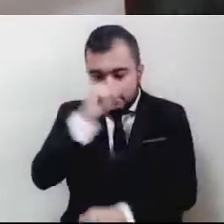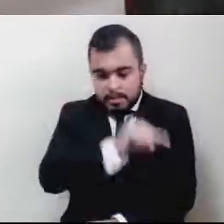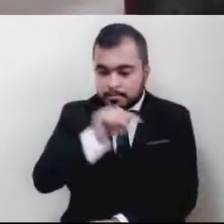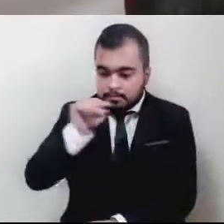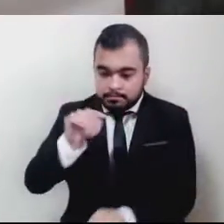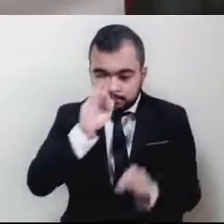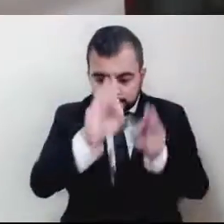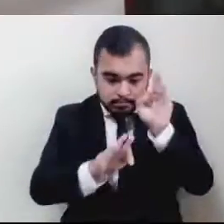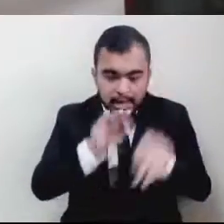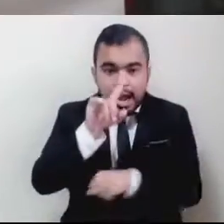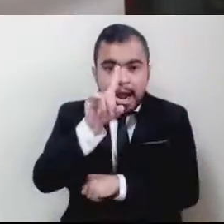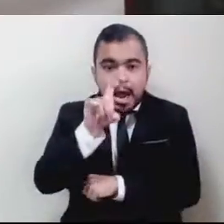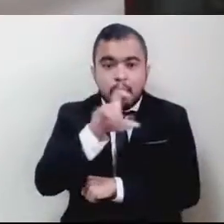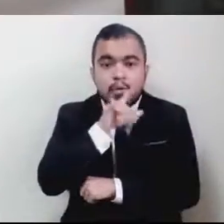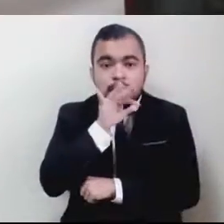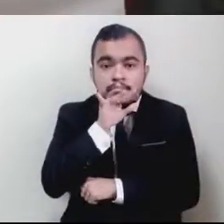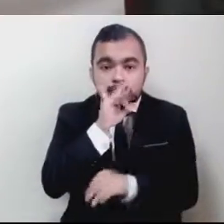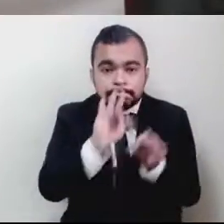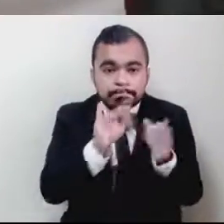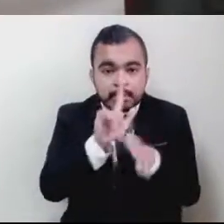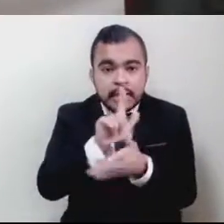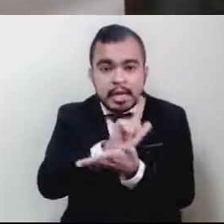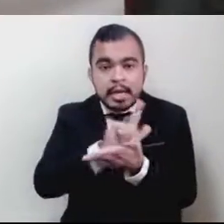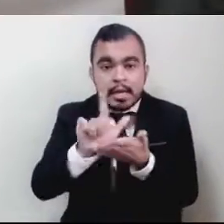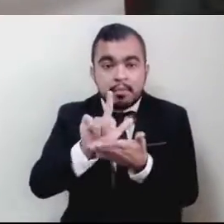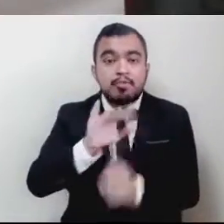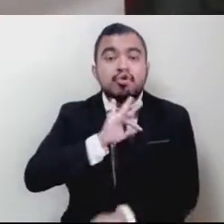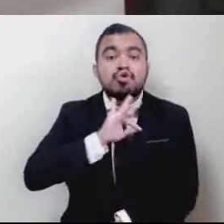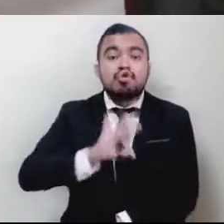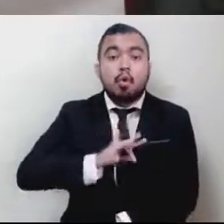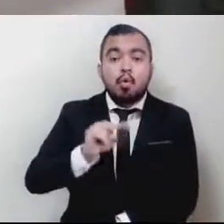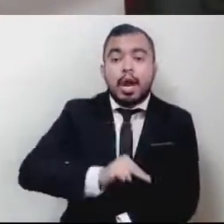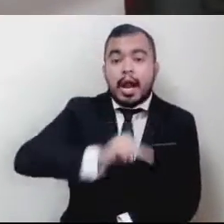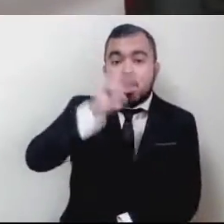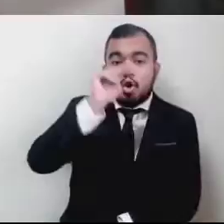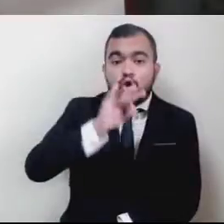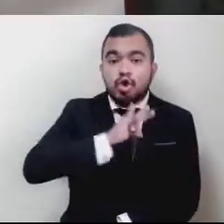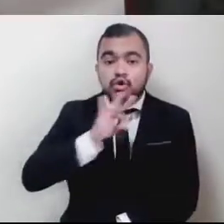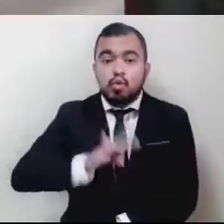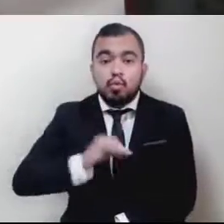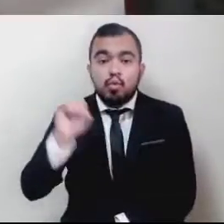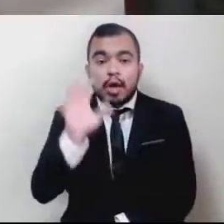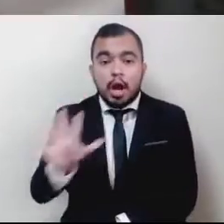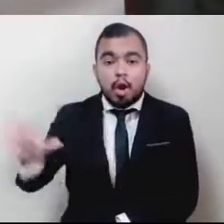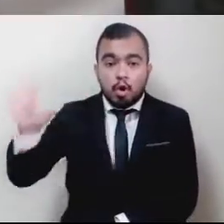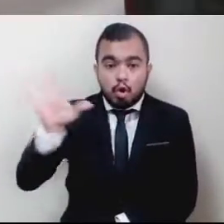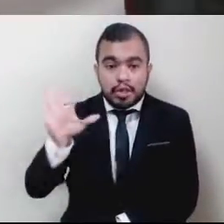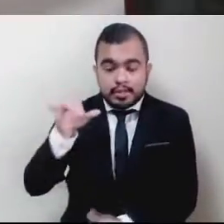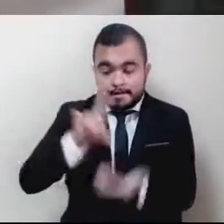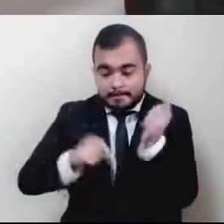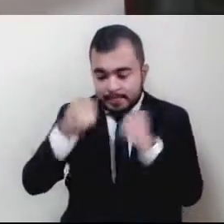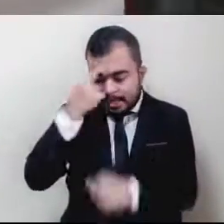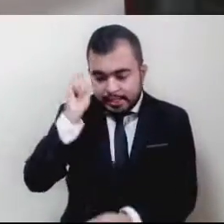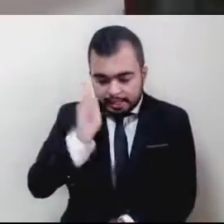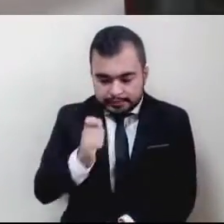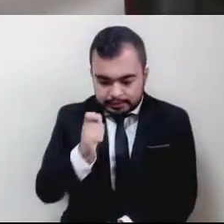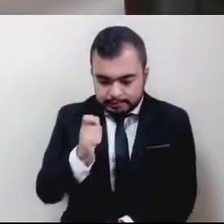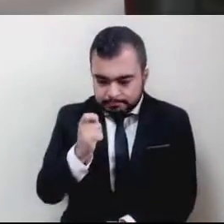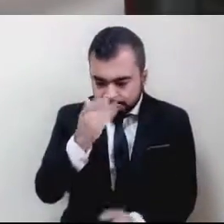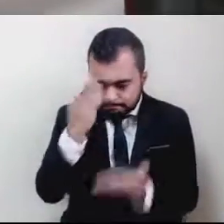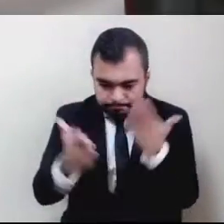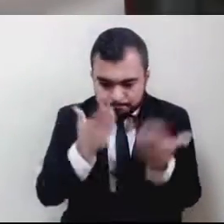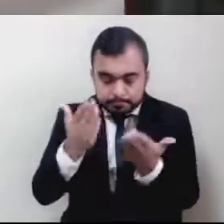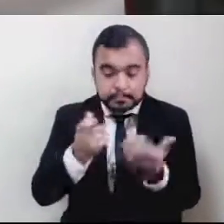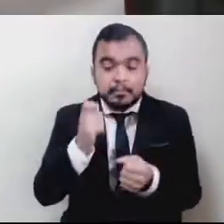Toluca Norte y Toluca Oriente, para la suscripción de convenios de reestructura por concepto de deudos con el